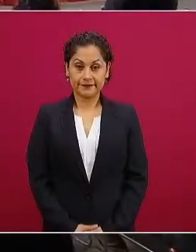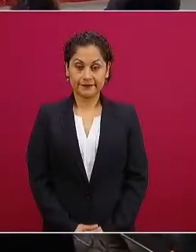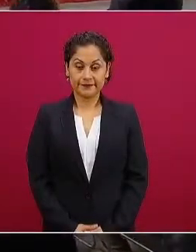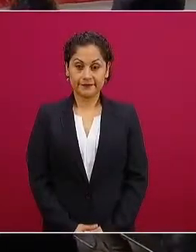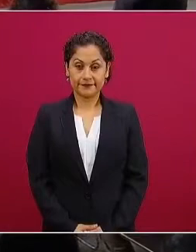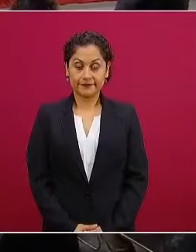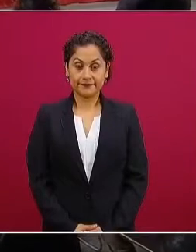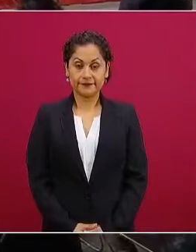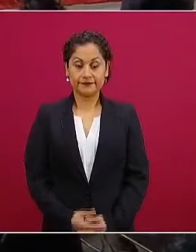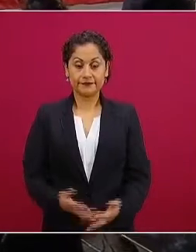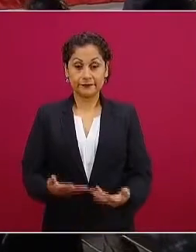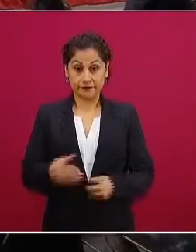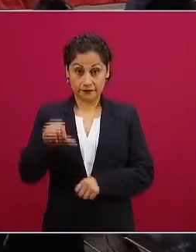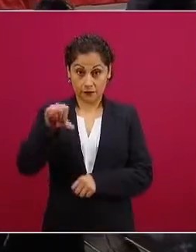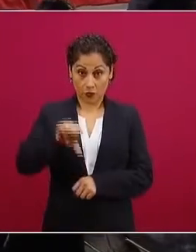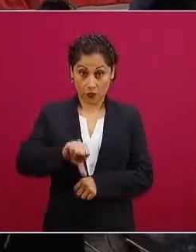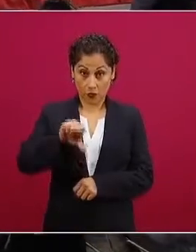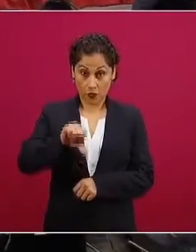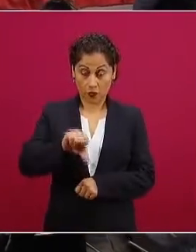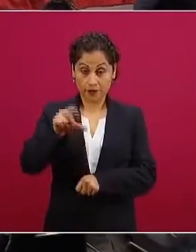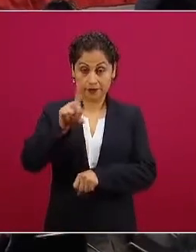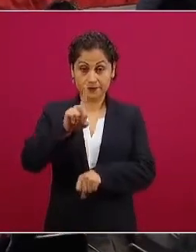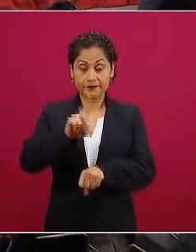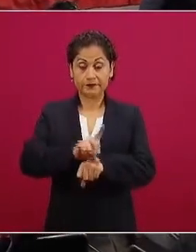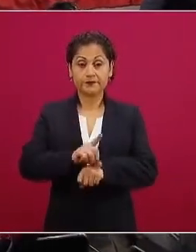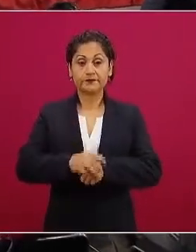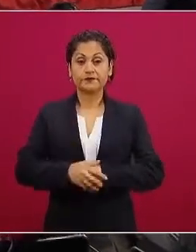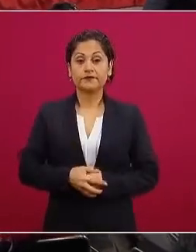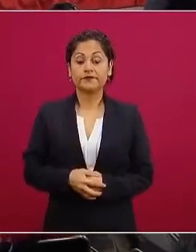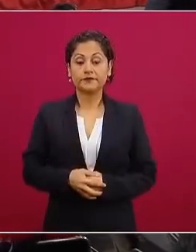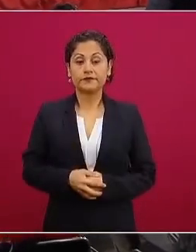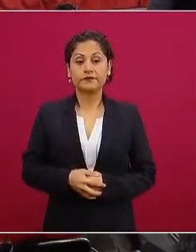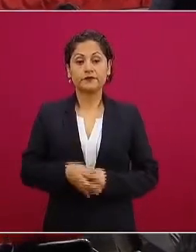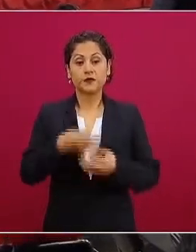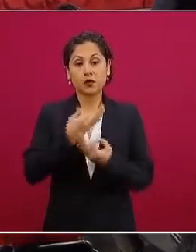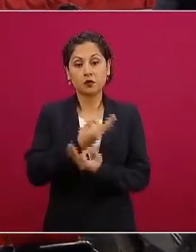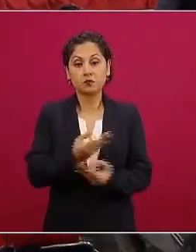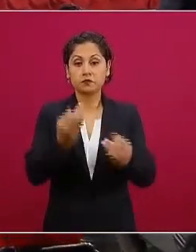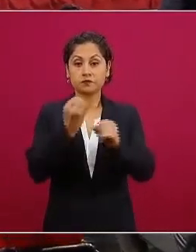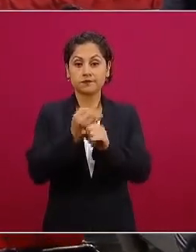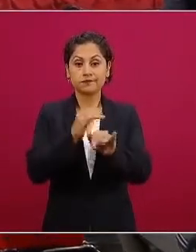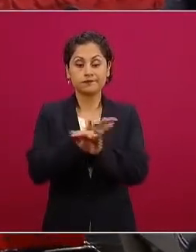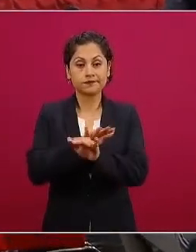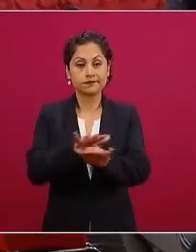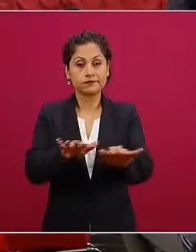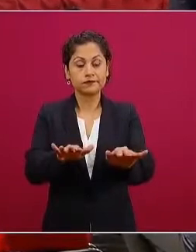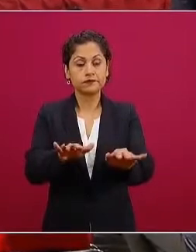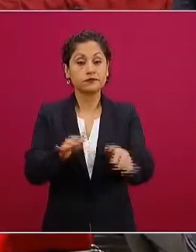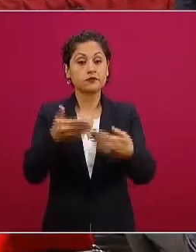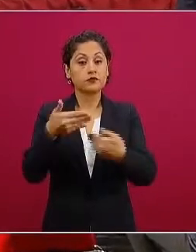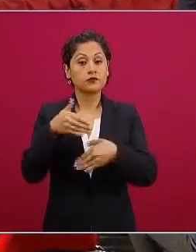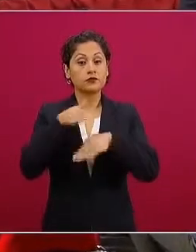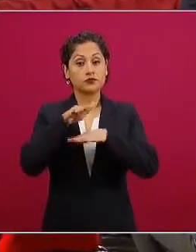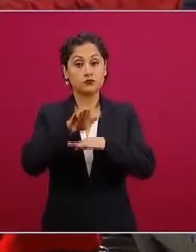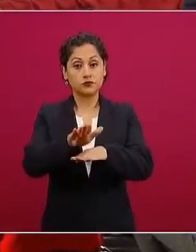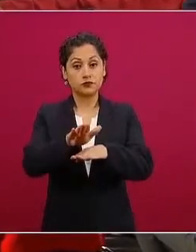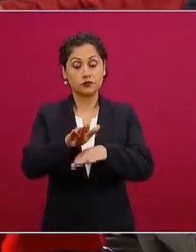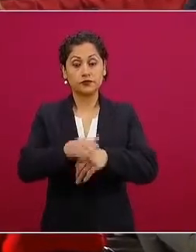Hoy vamos a informar al pueblo de México sobre